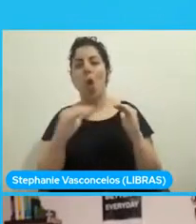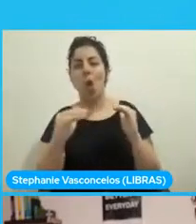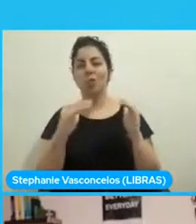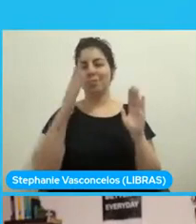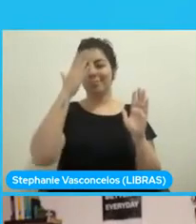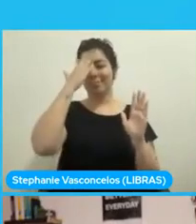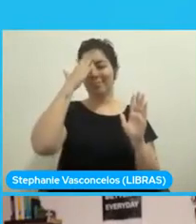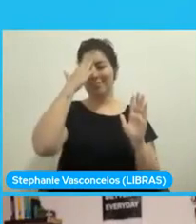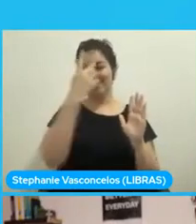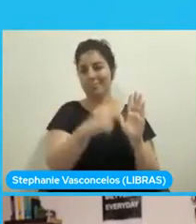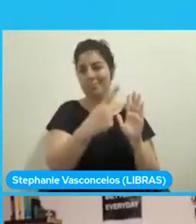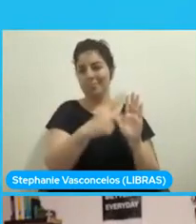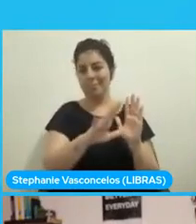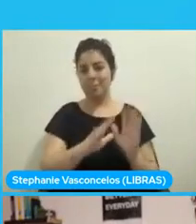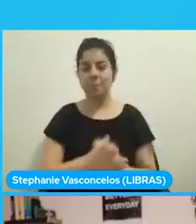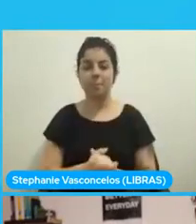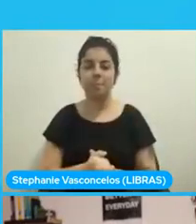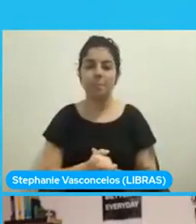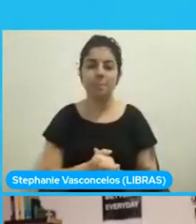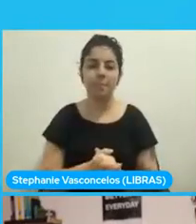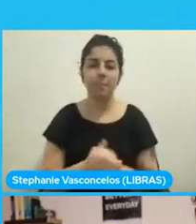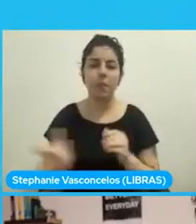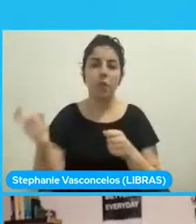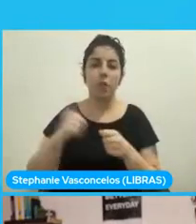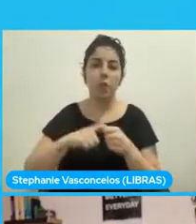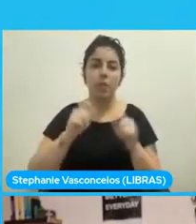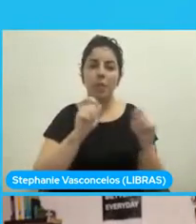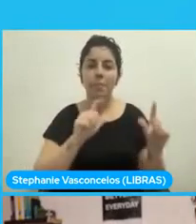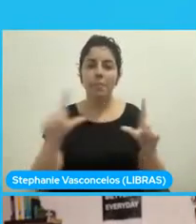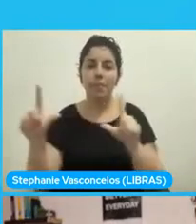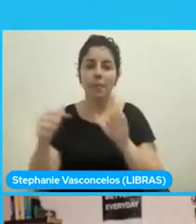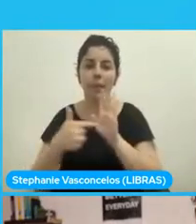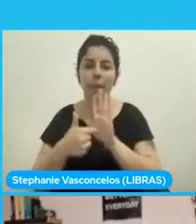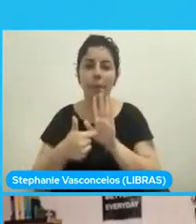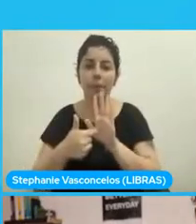Un segundo para volver a la presentación, que no sé por qué la quité.